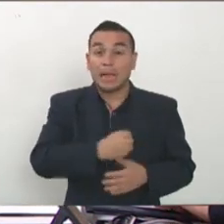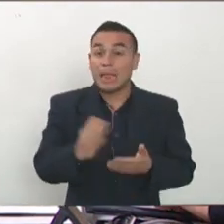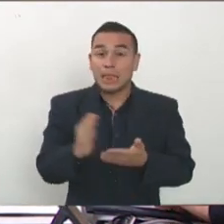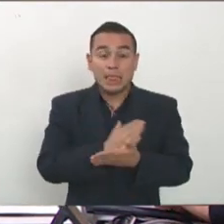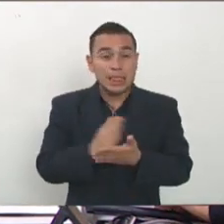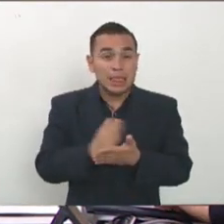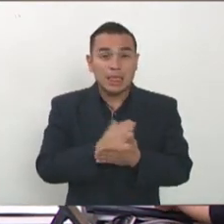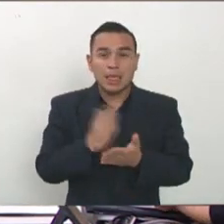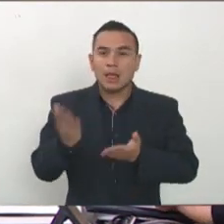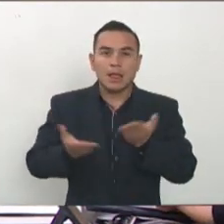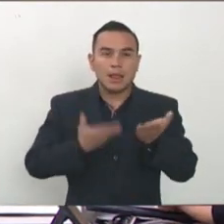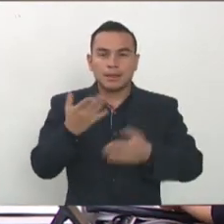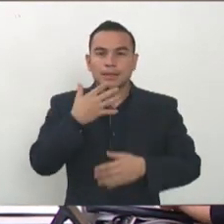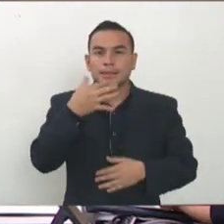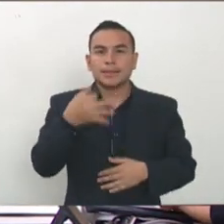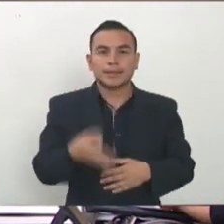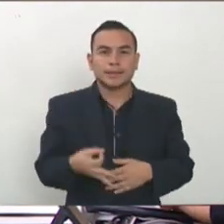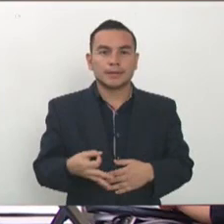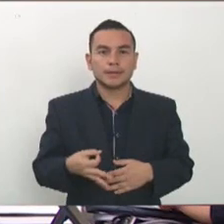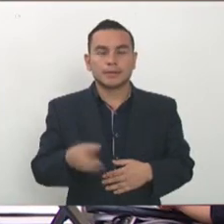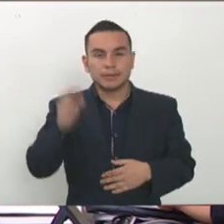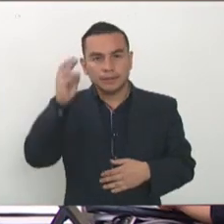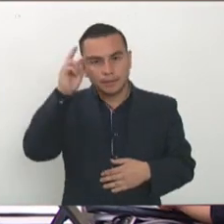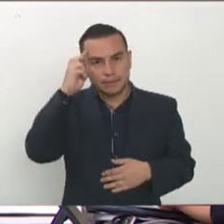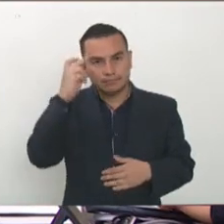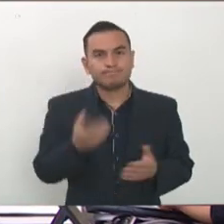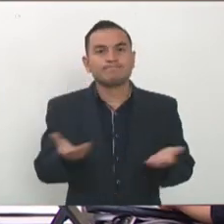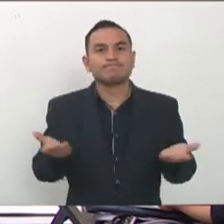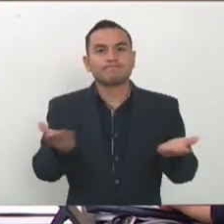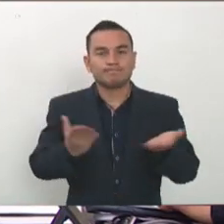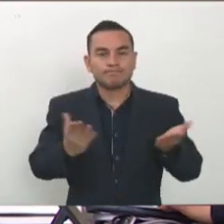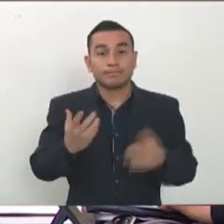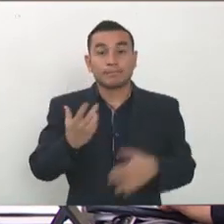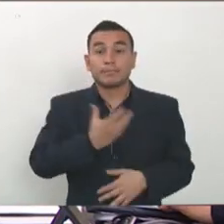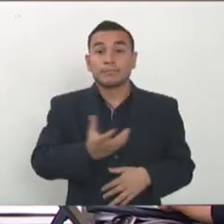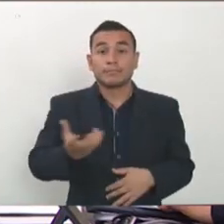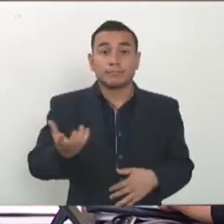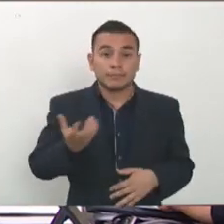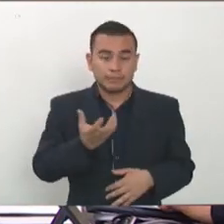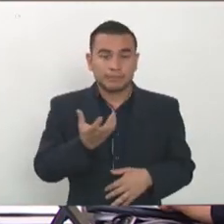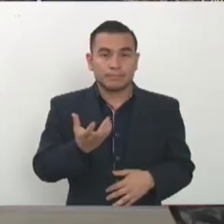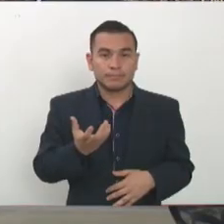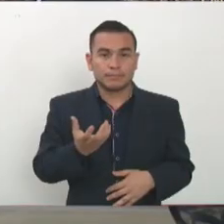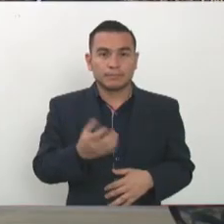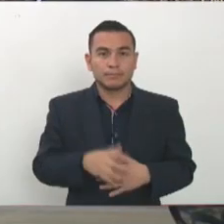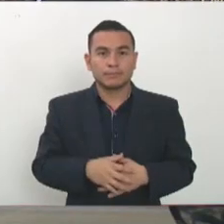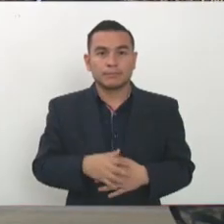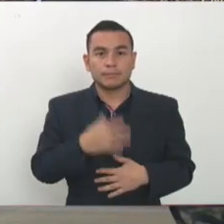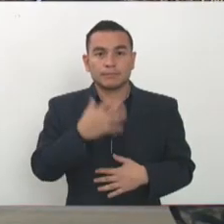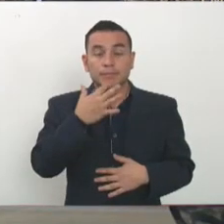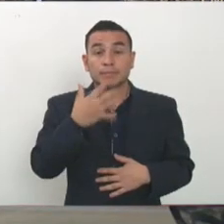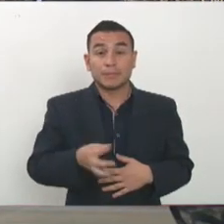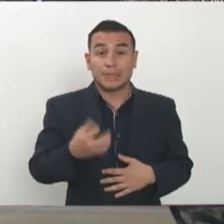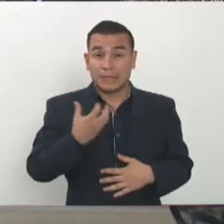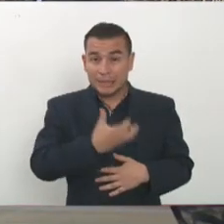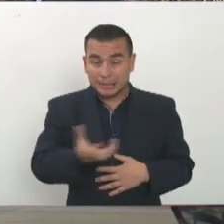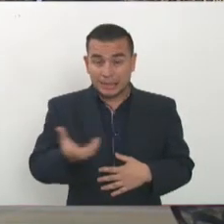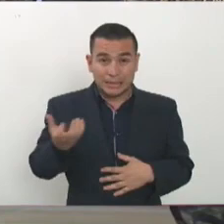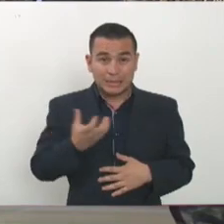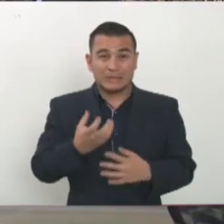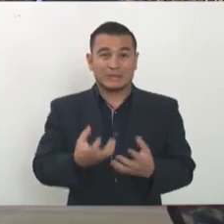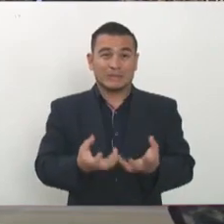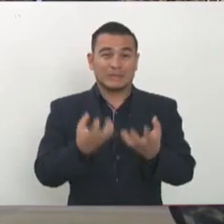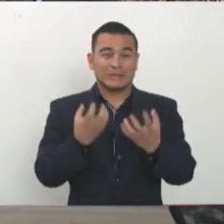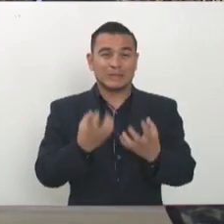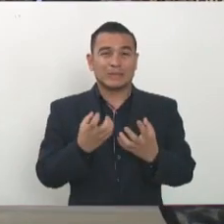casi nada y probablemente no salen con la con sus pagos todos ellos y muchos más